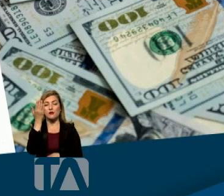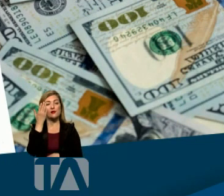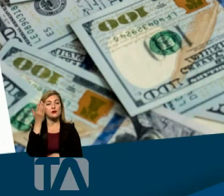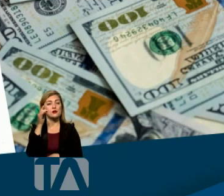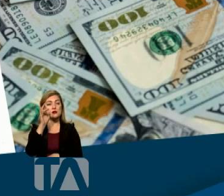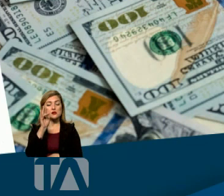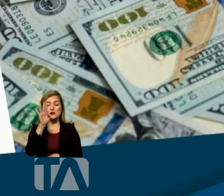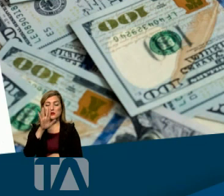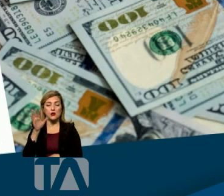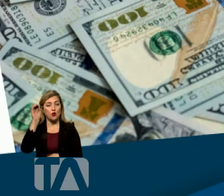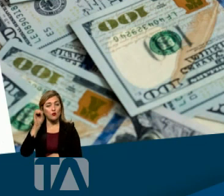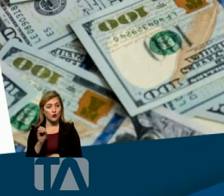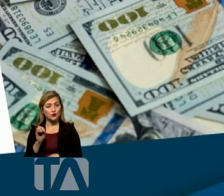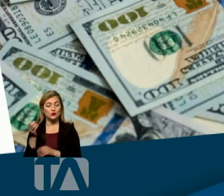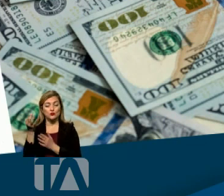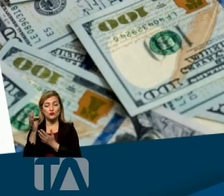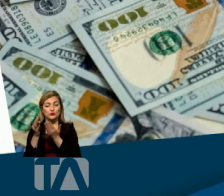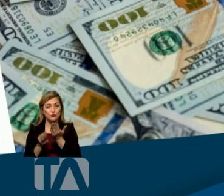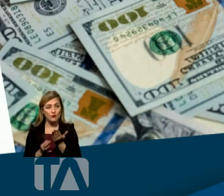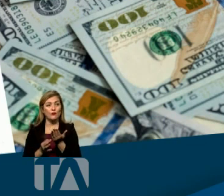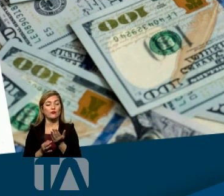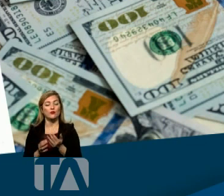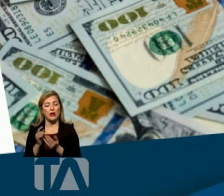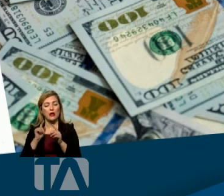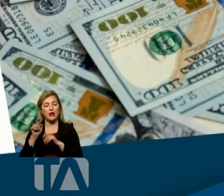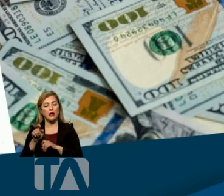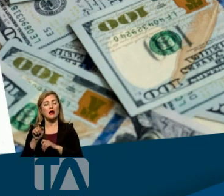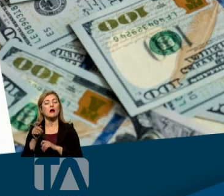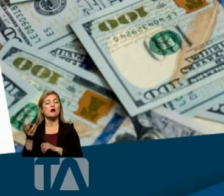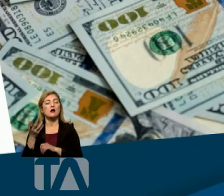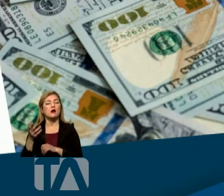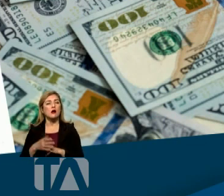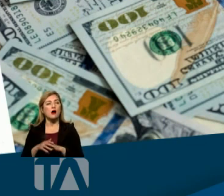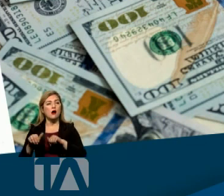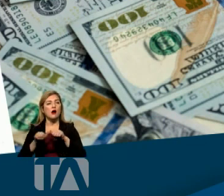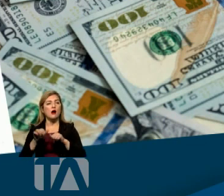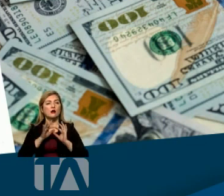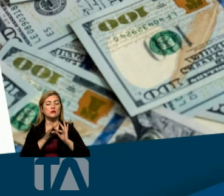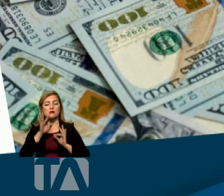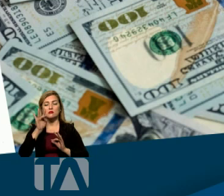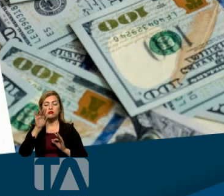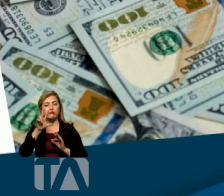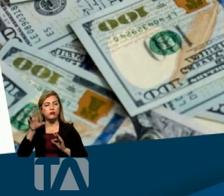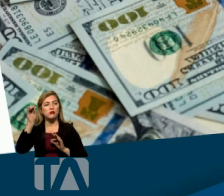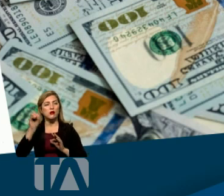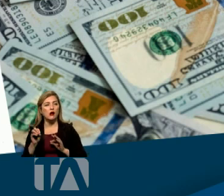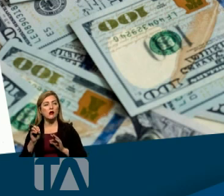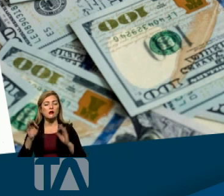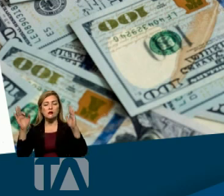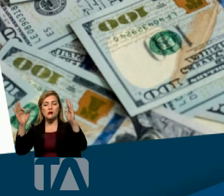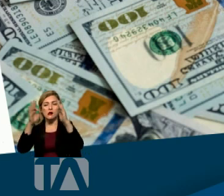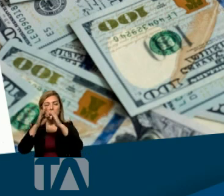aún tenía un 74% del presupuesto por devengar. La administración zonal Calderón, un 83%. La